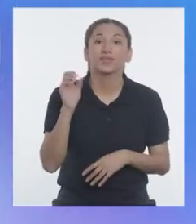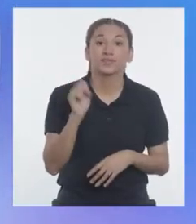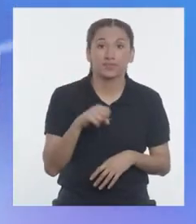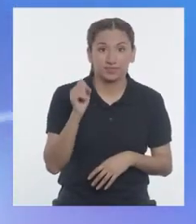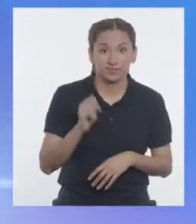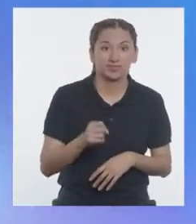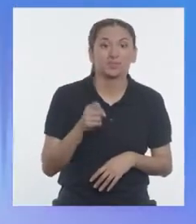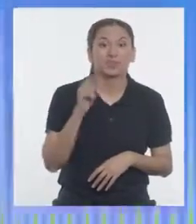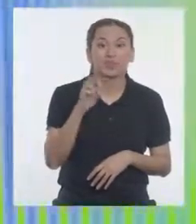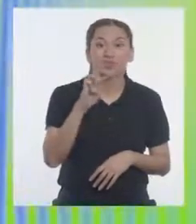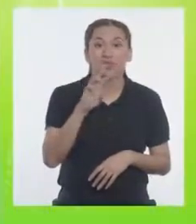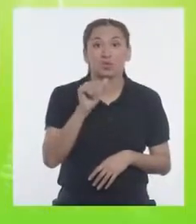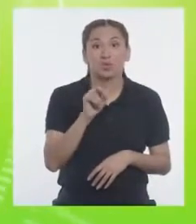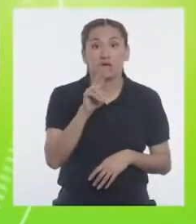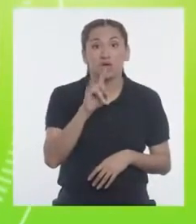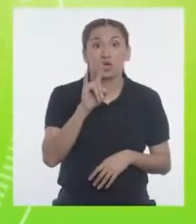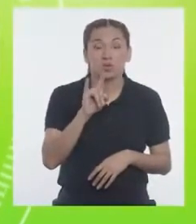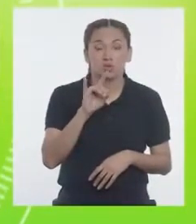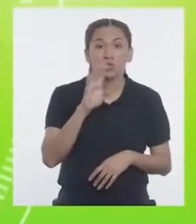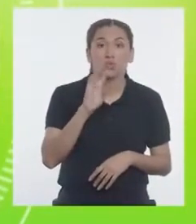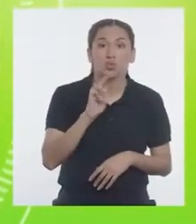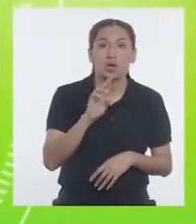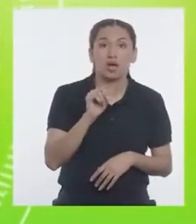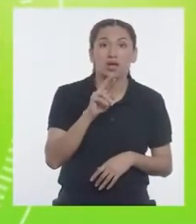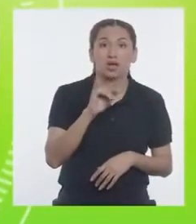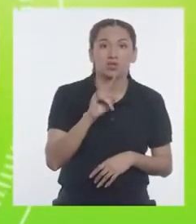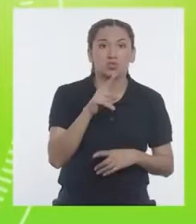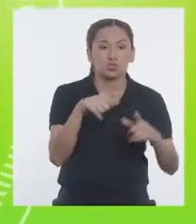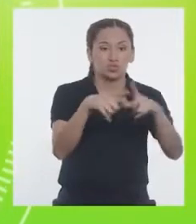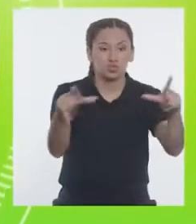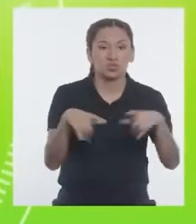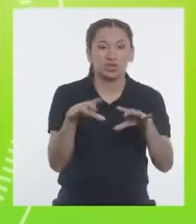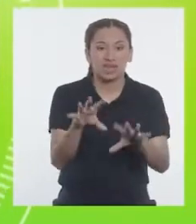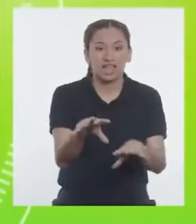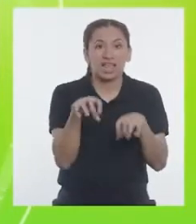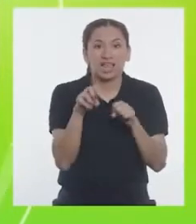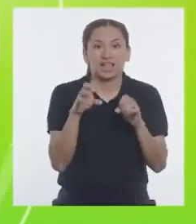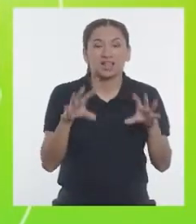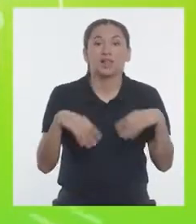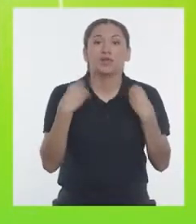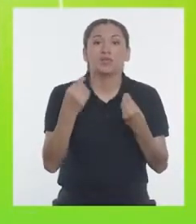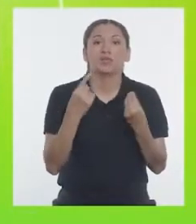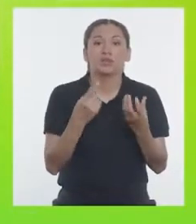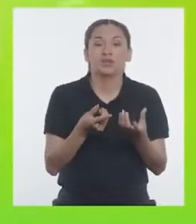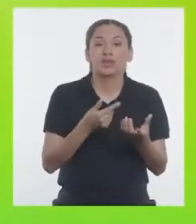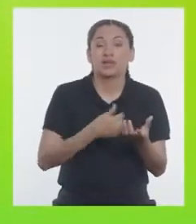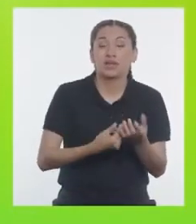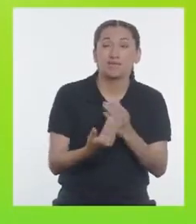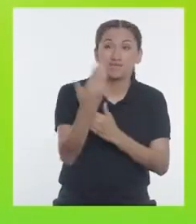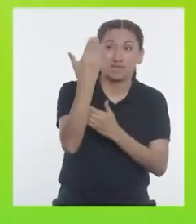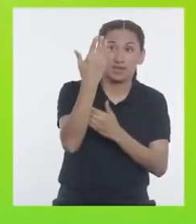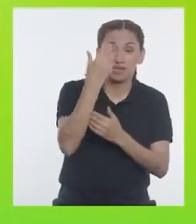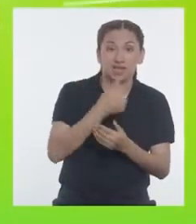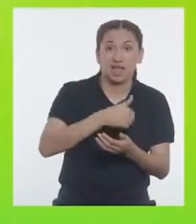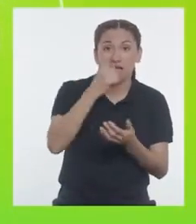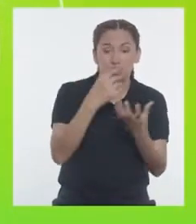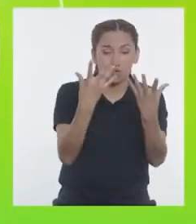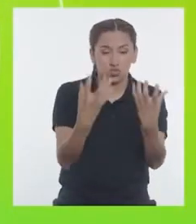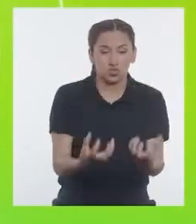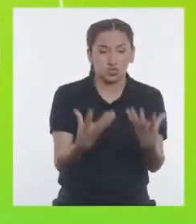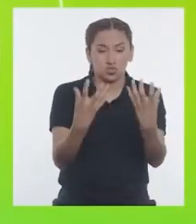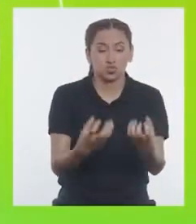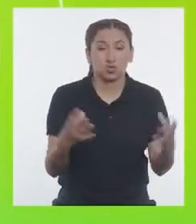Sí, estos guaru-guaru se utilizan en la zona de heladas porque el agua retiene el calor del día y